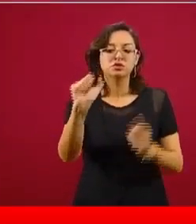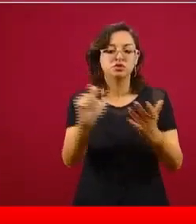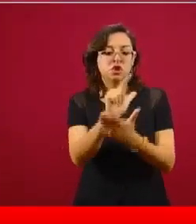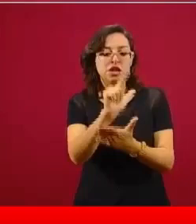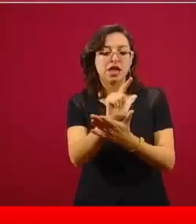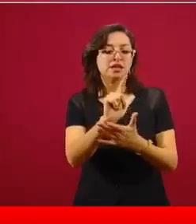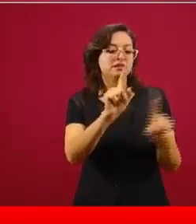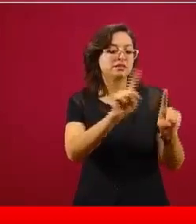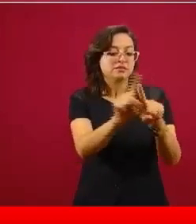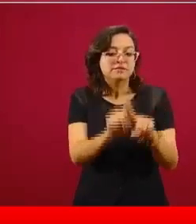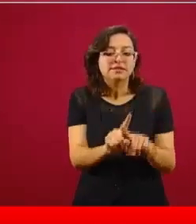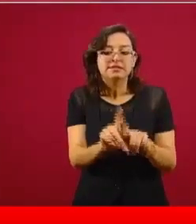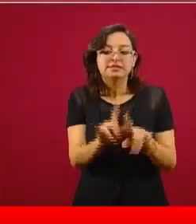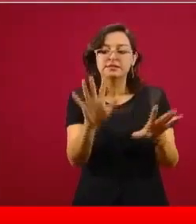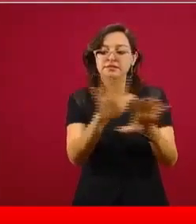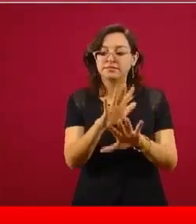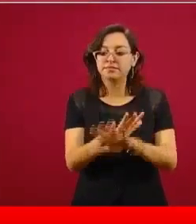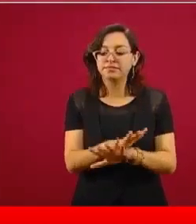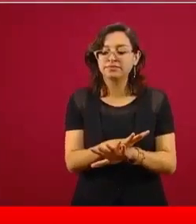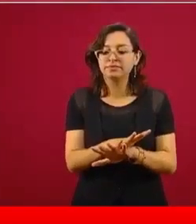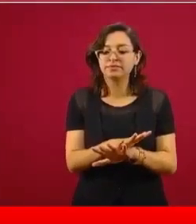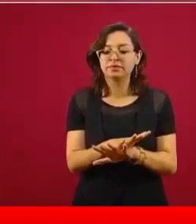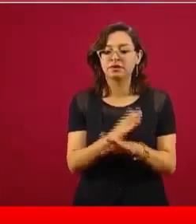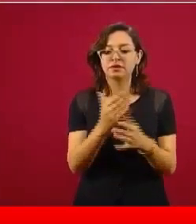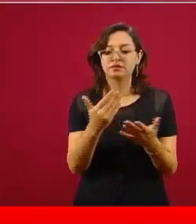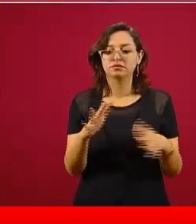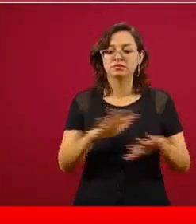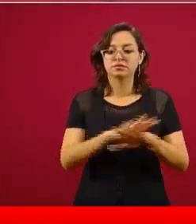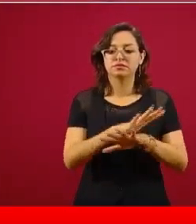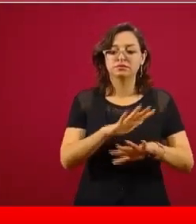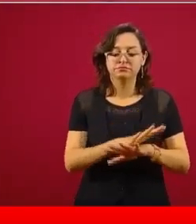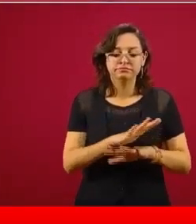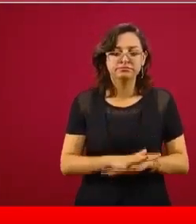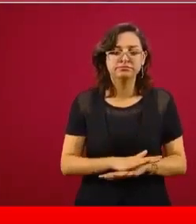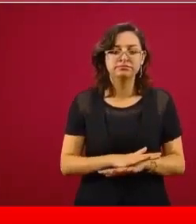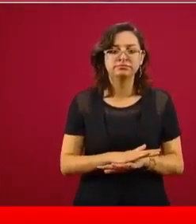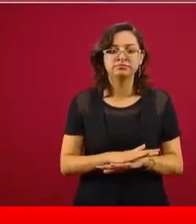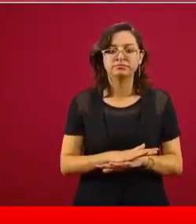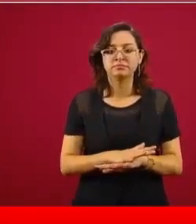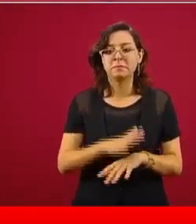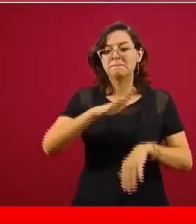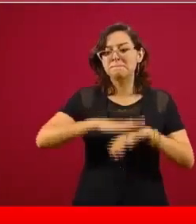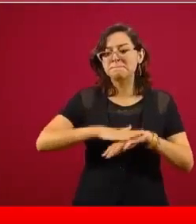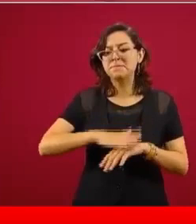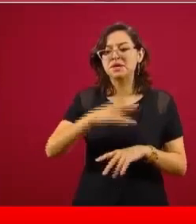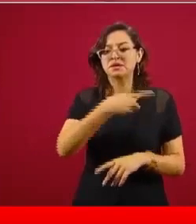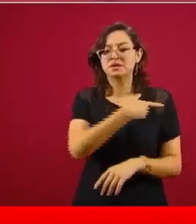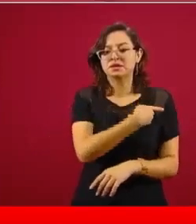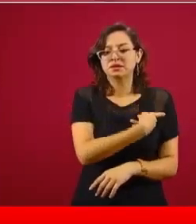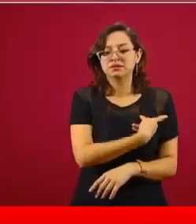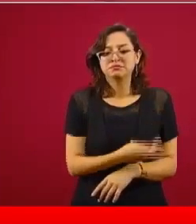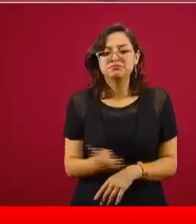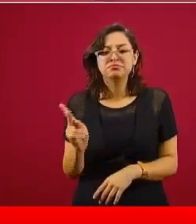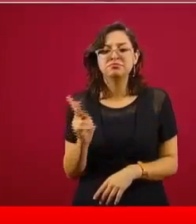era más que empobrecer al pueblo